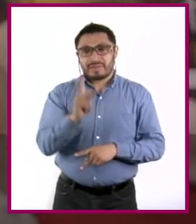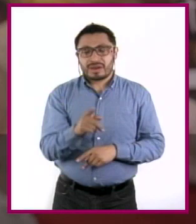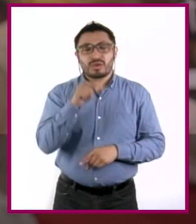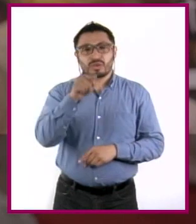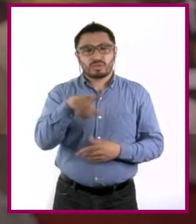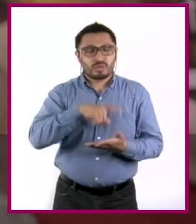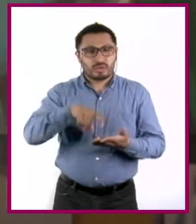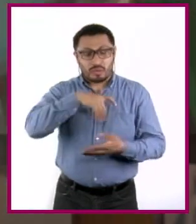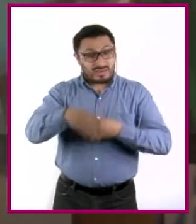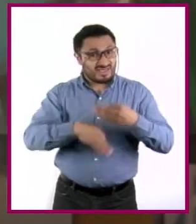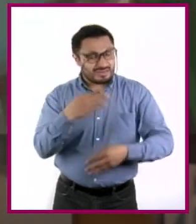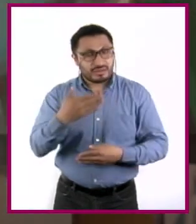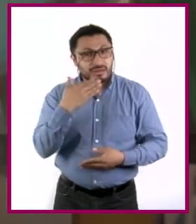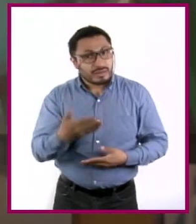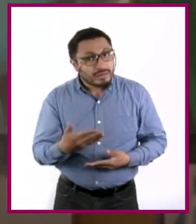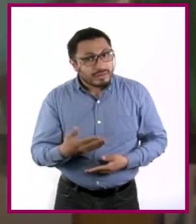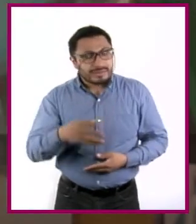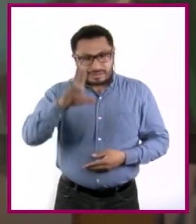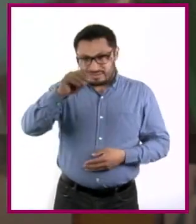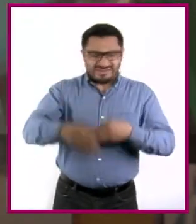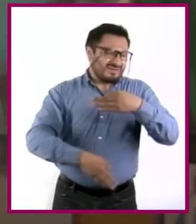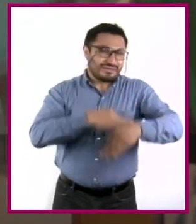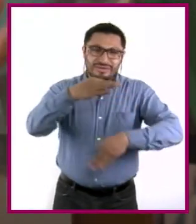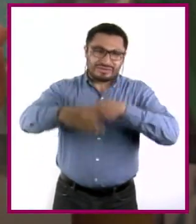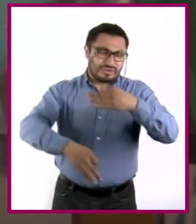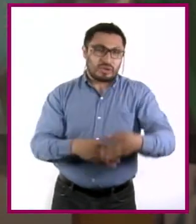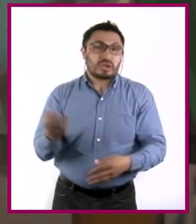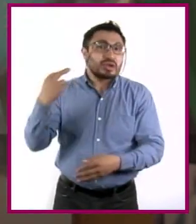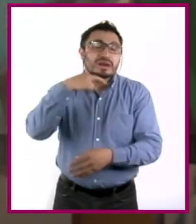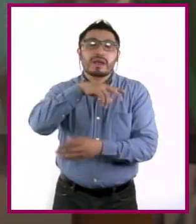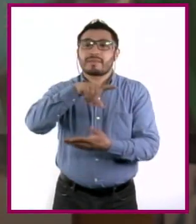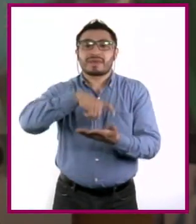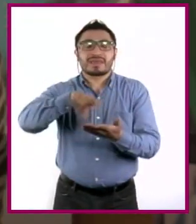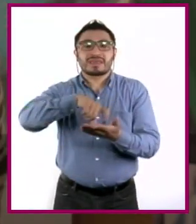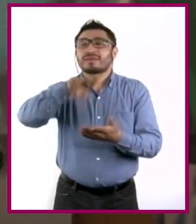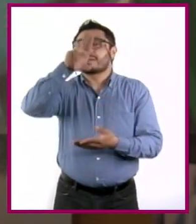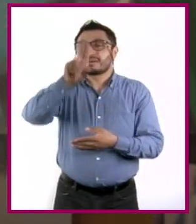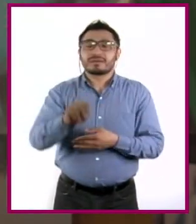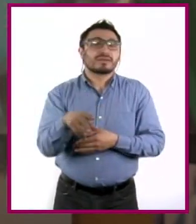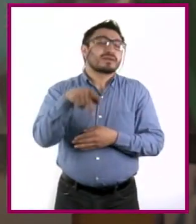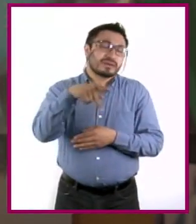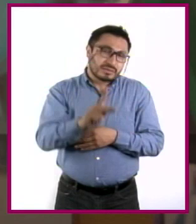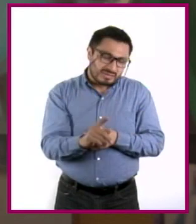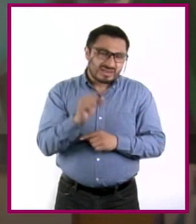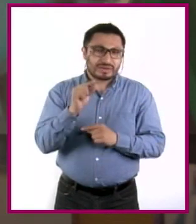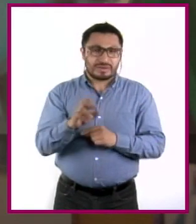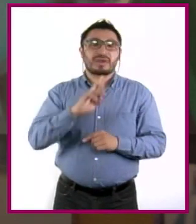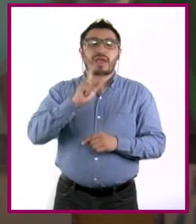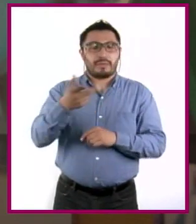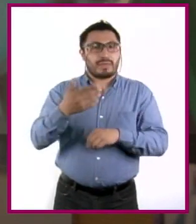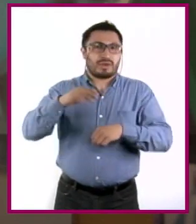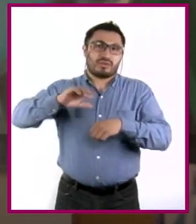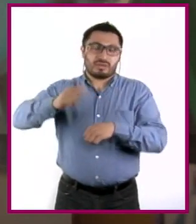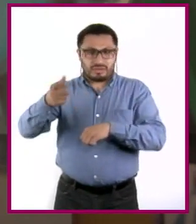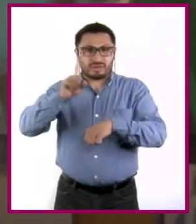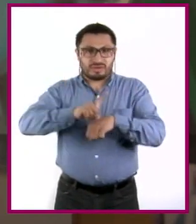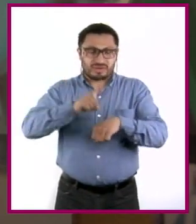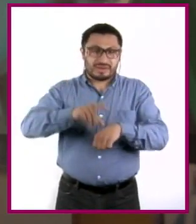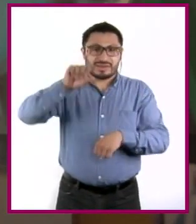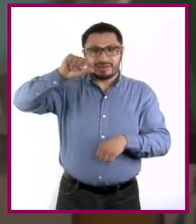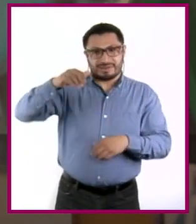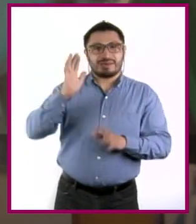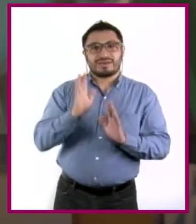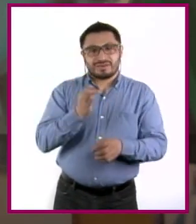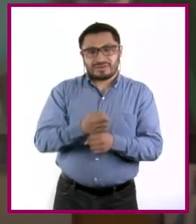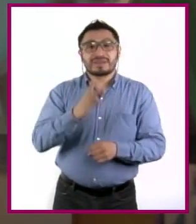todo eso? No, bueno, no para comprar todo al chachás, ¿no? Pero, pero sí estuvo mejor que otros días y me súper